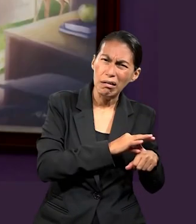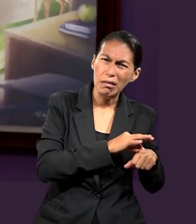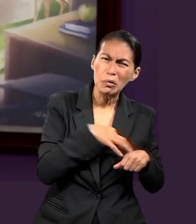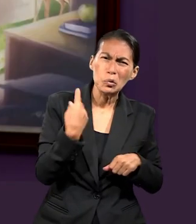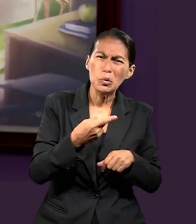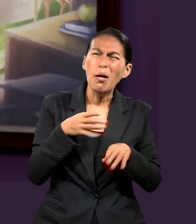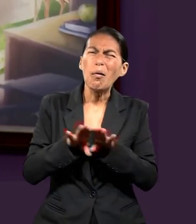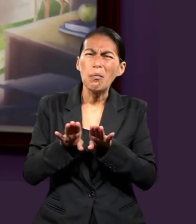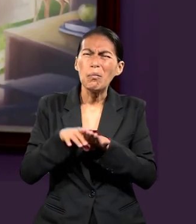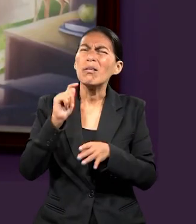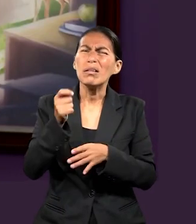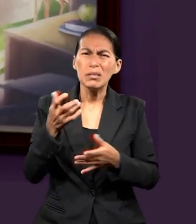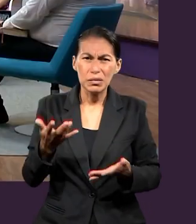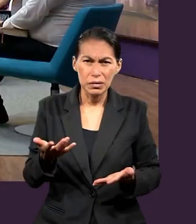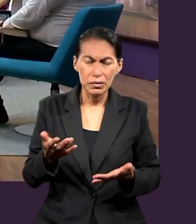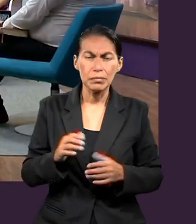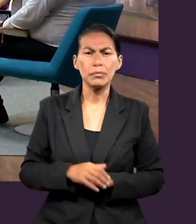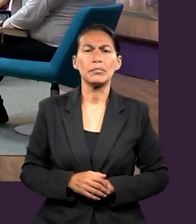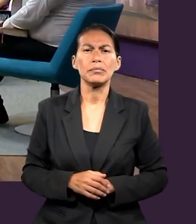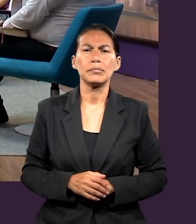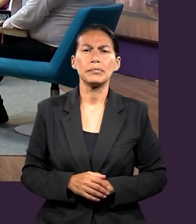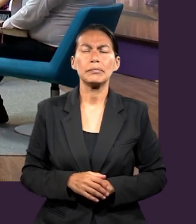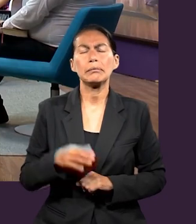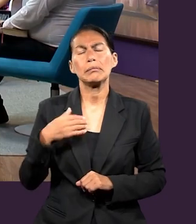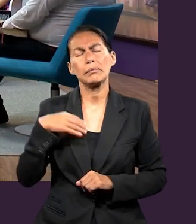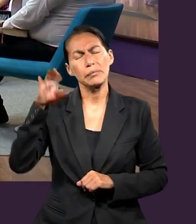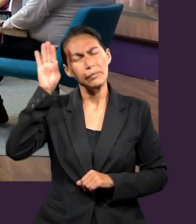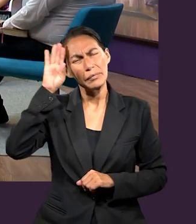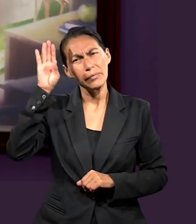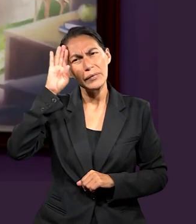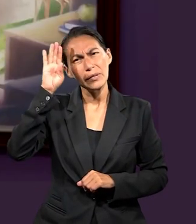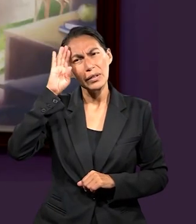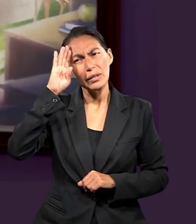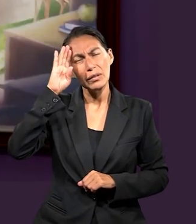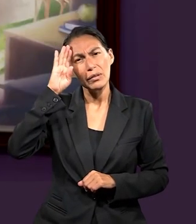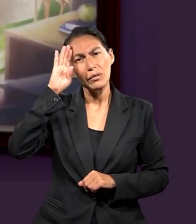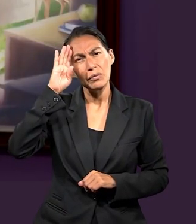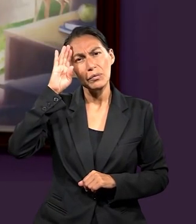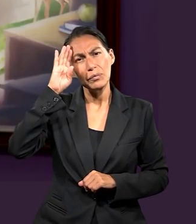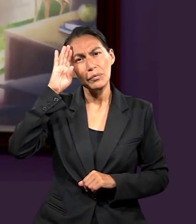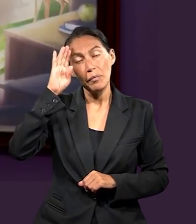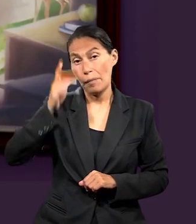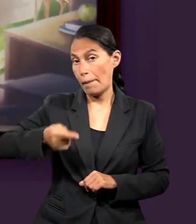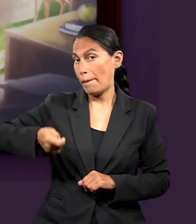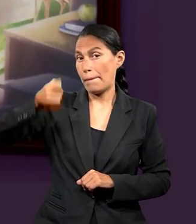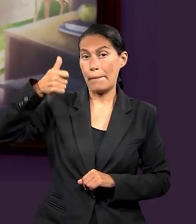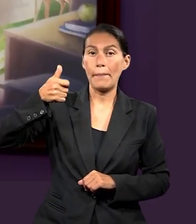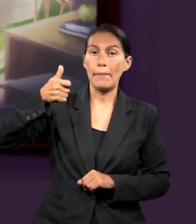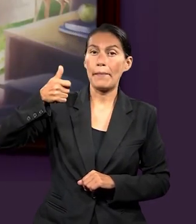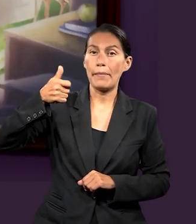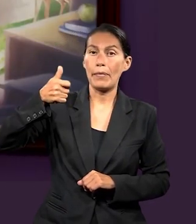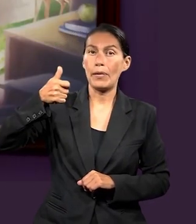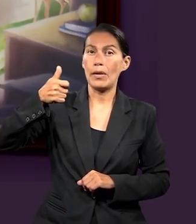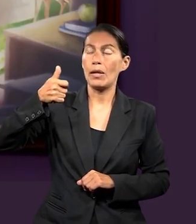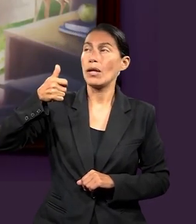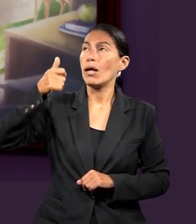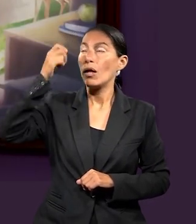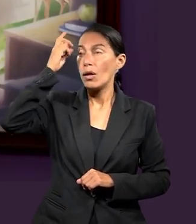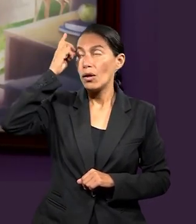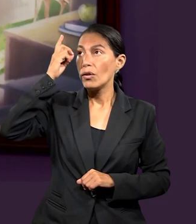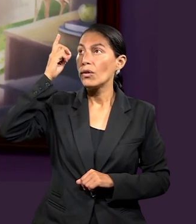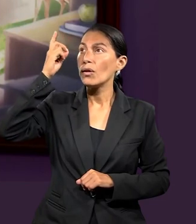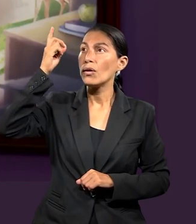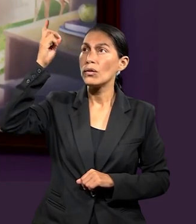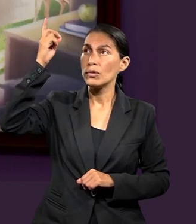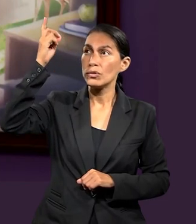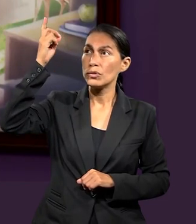¿Cómo podemos confiar en medio de circunstancias adversas? Pues yo creo que una de las maneras, principalmente, es teniendo